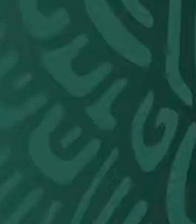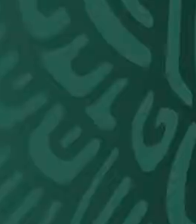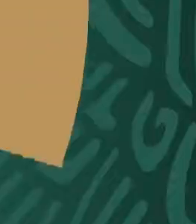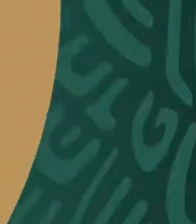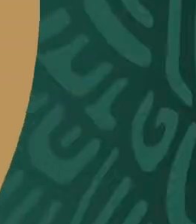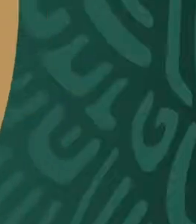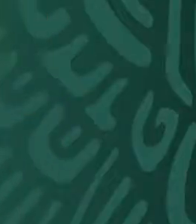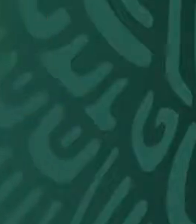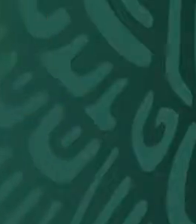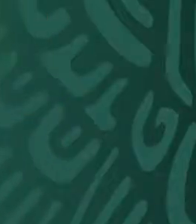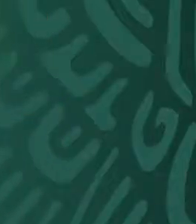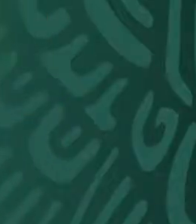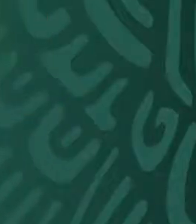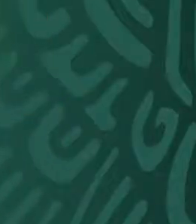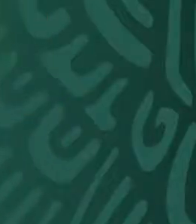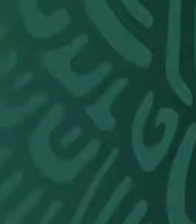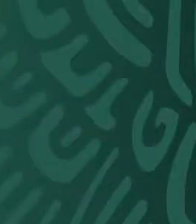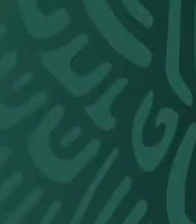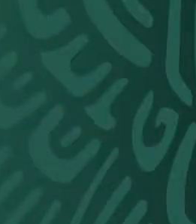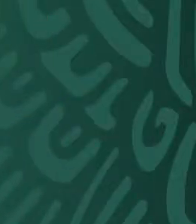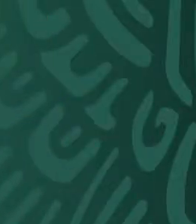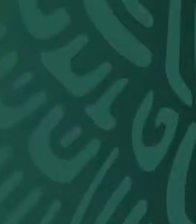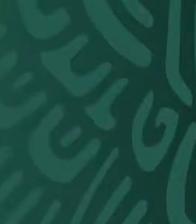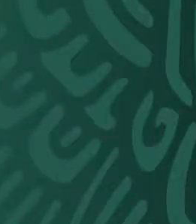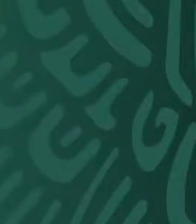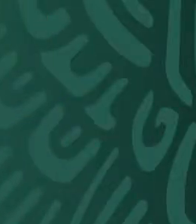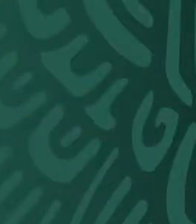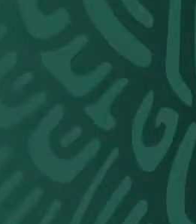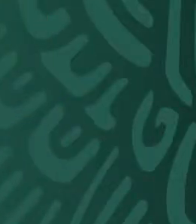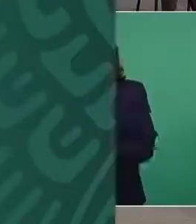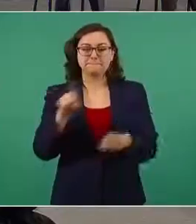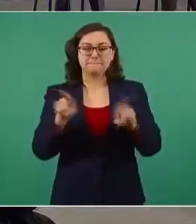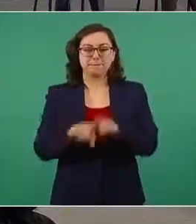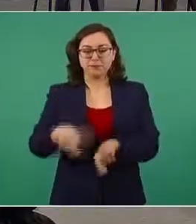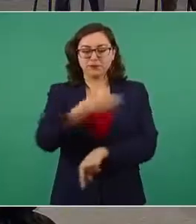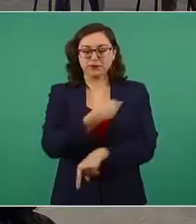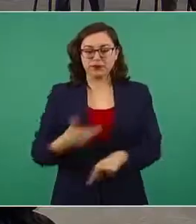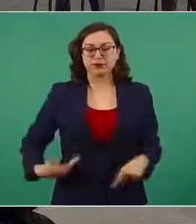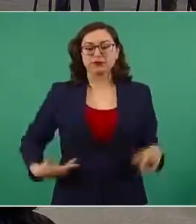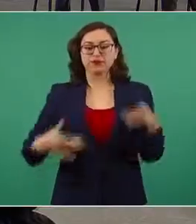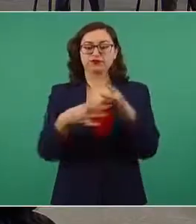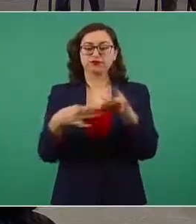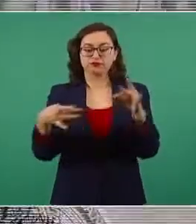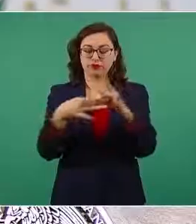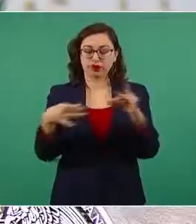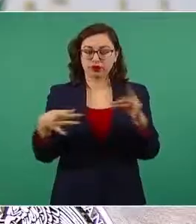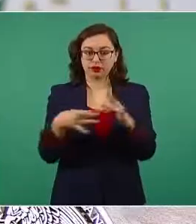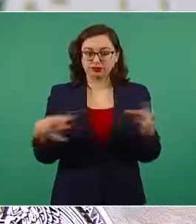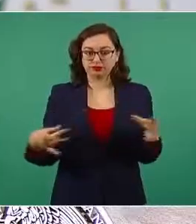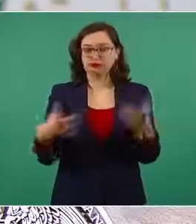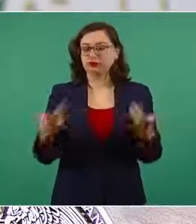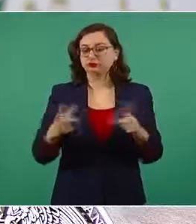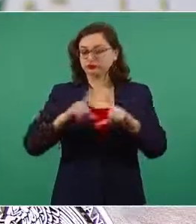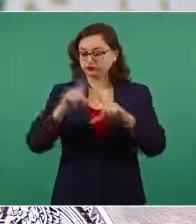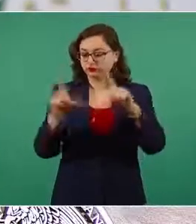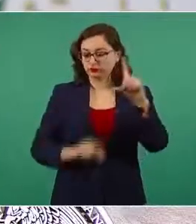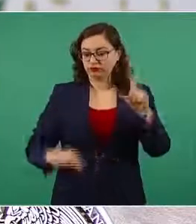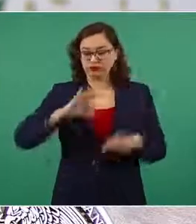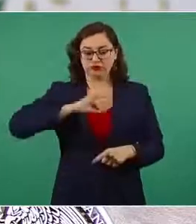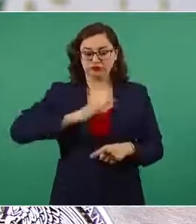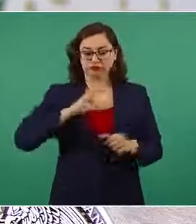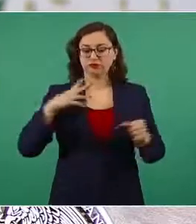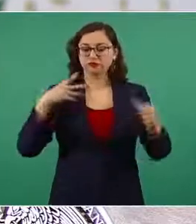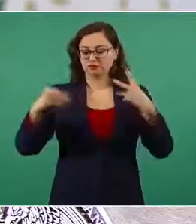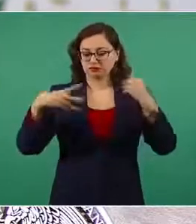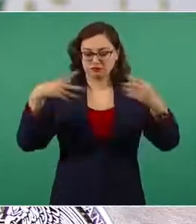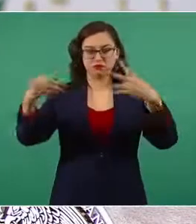vacunación de personas de 40 a 49 años. La epidemia de COVID-19, aunque persiste, lleva ya